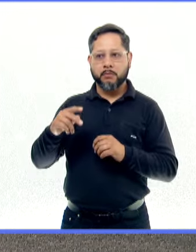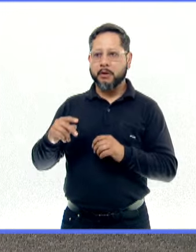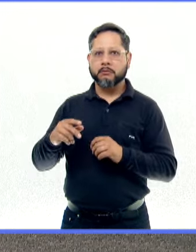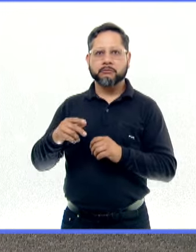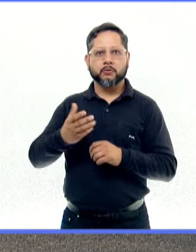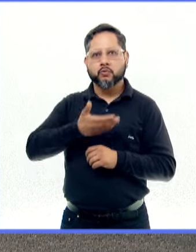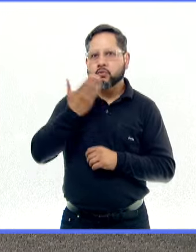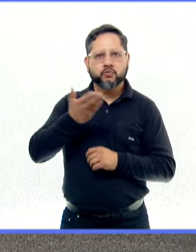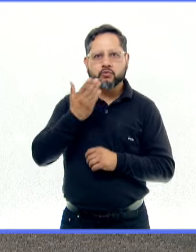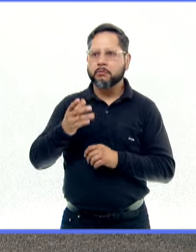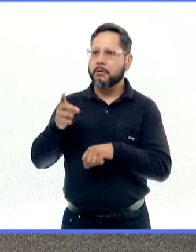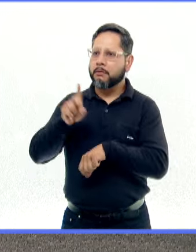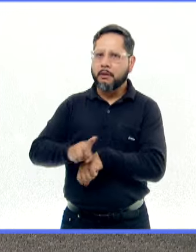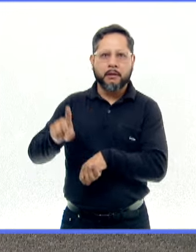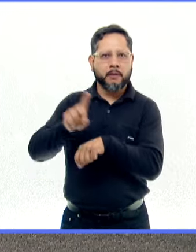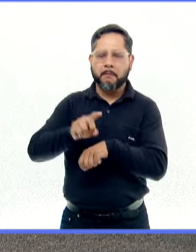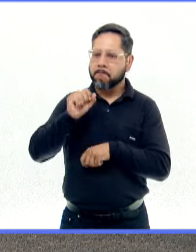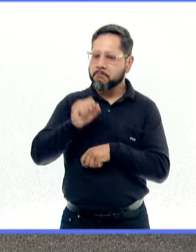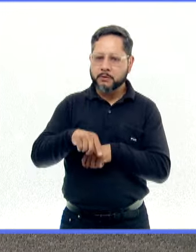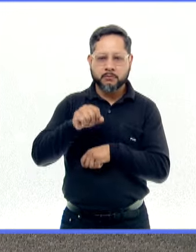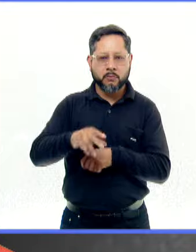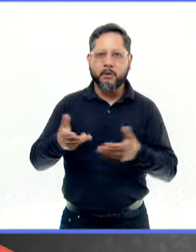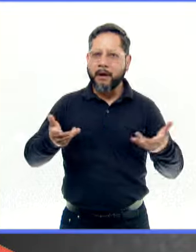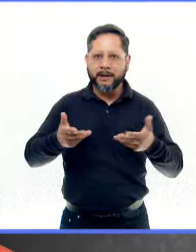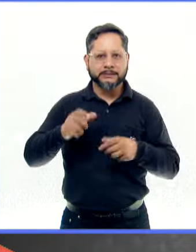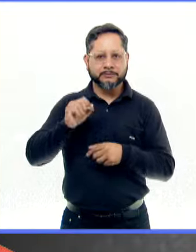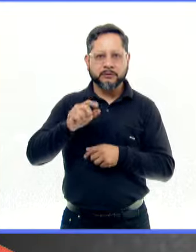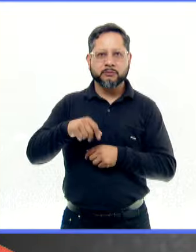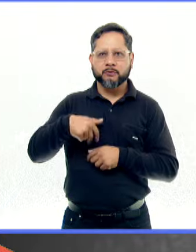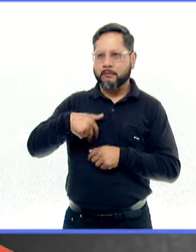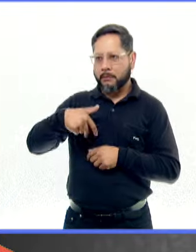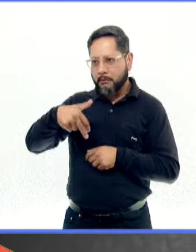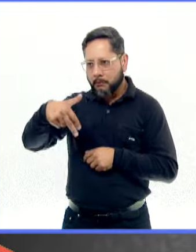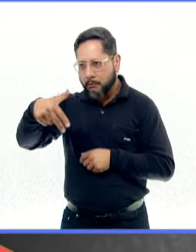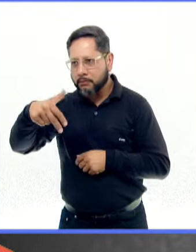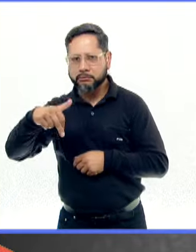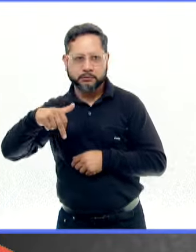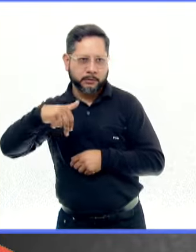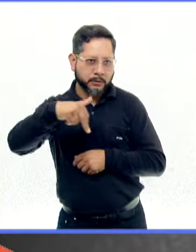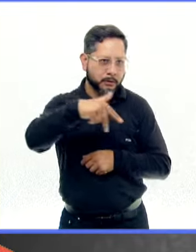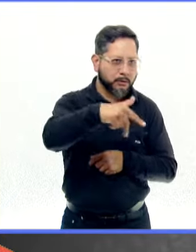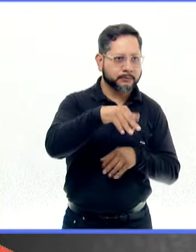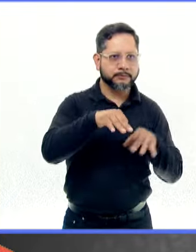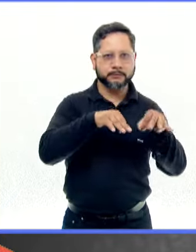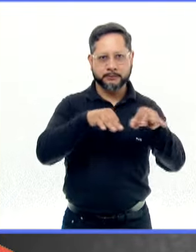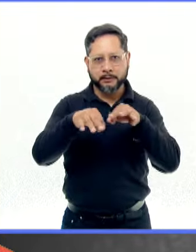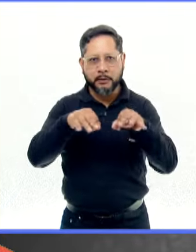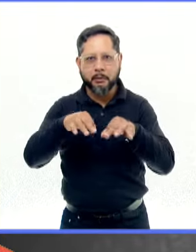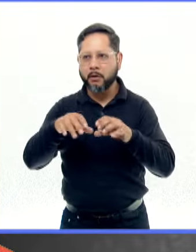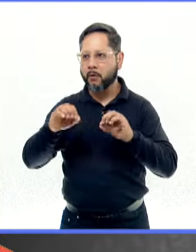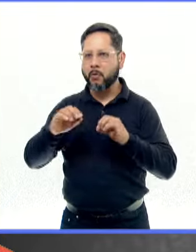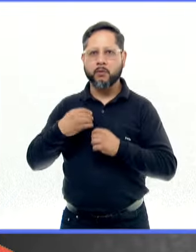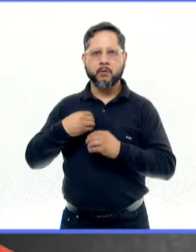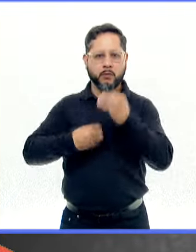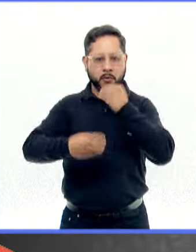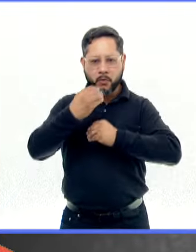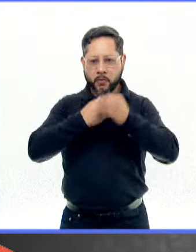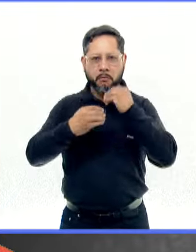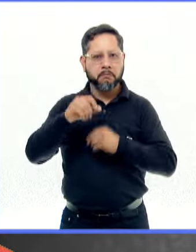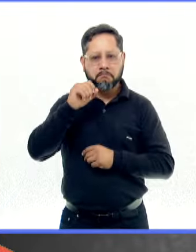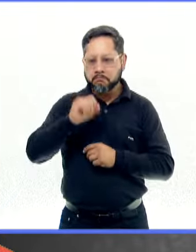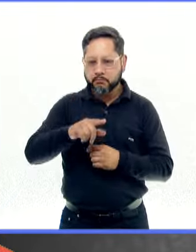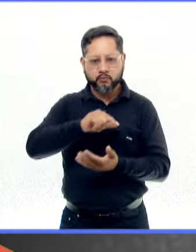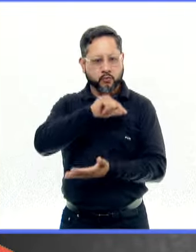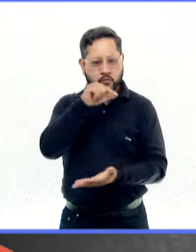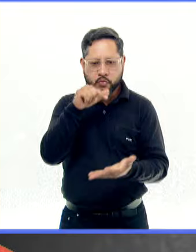a día, ¿no? Siempre tienen que seguir el mismo trayecto para llegar al trabajo o siempre comen el mismo tipo